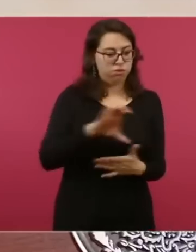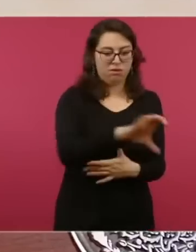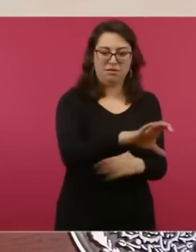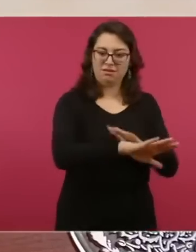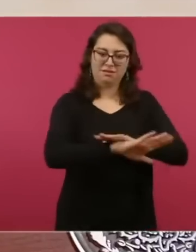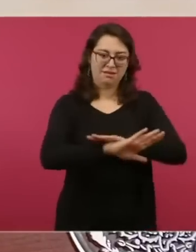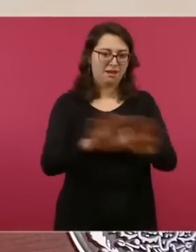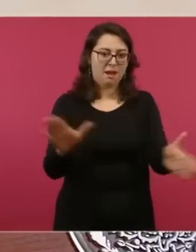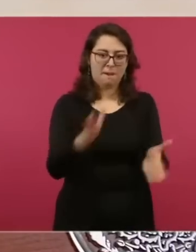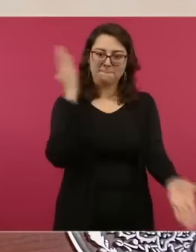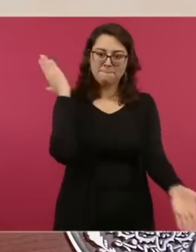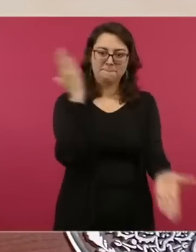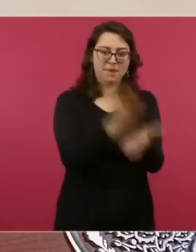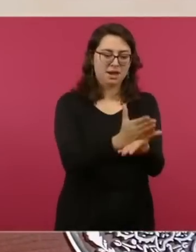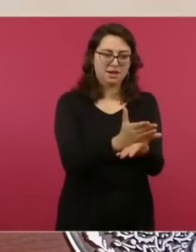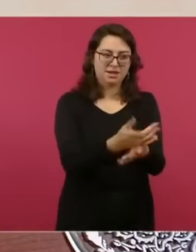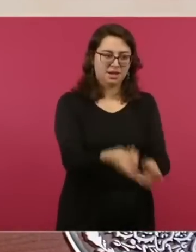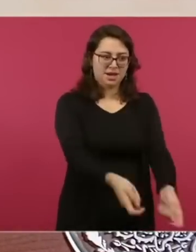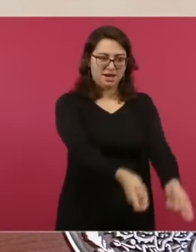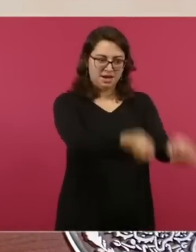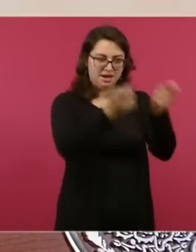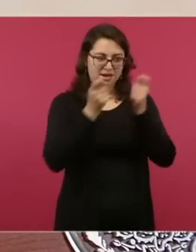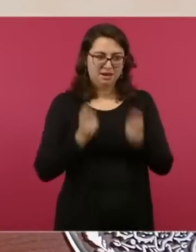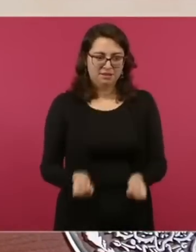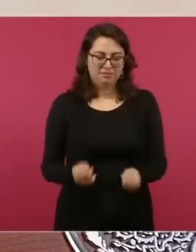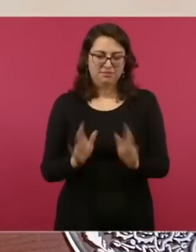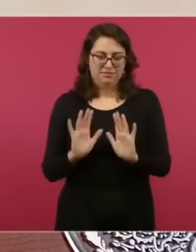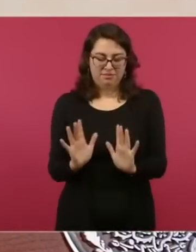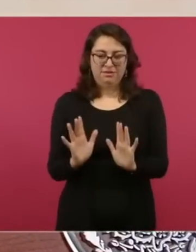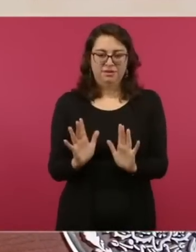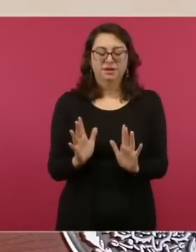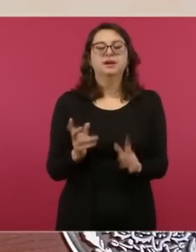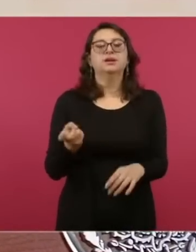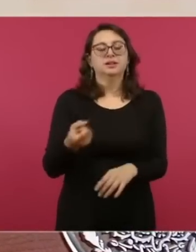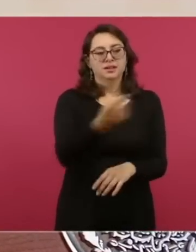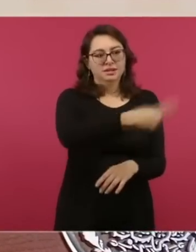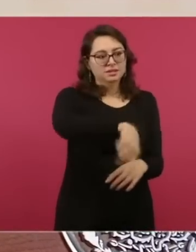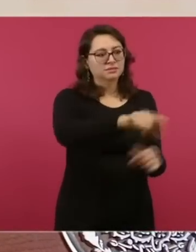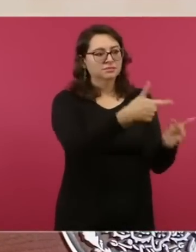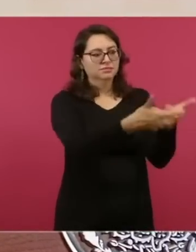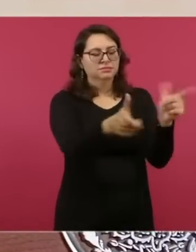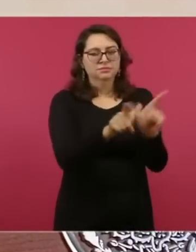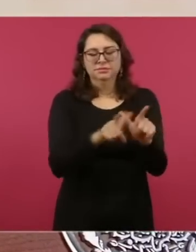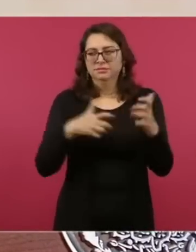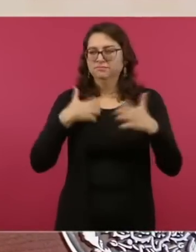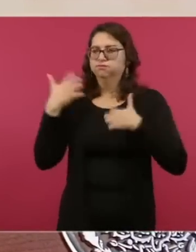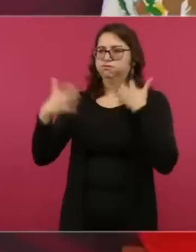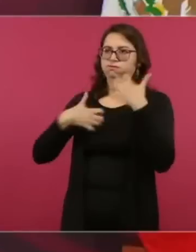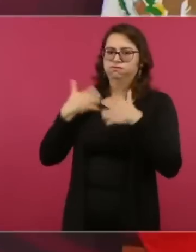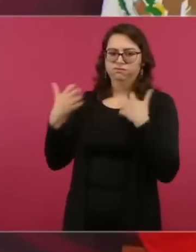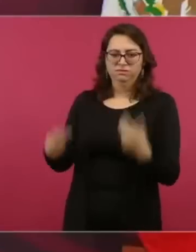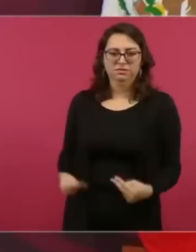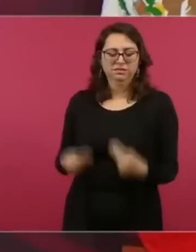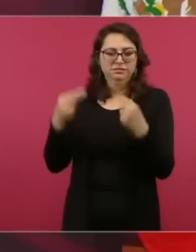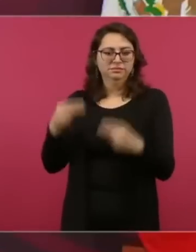Y cuando se decide entregarlos de manera gratuita, pues todos estos grupos se inconforman.